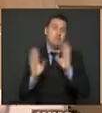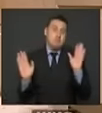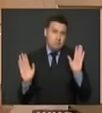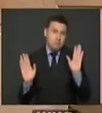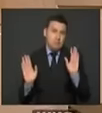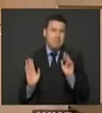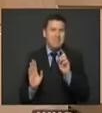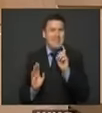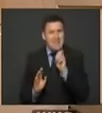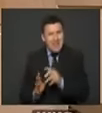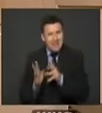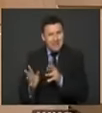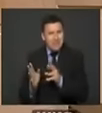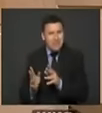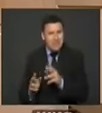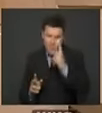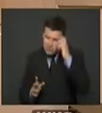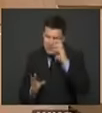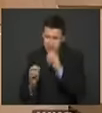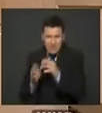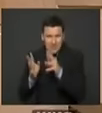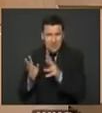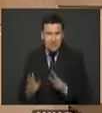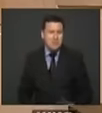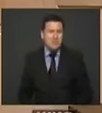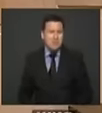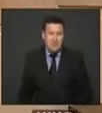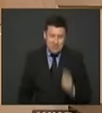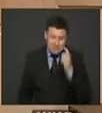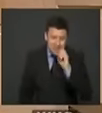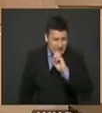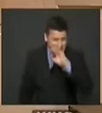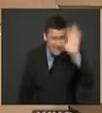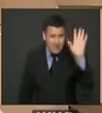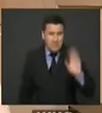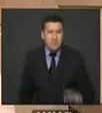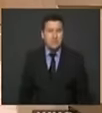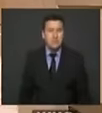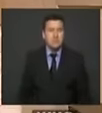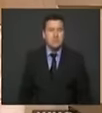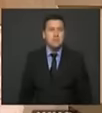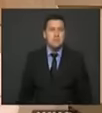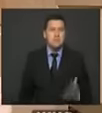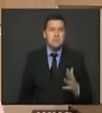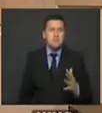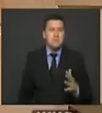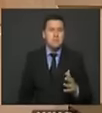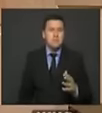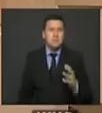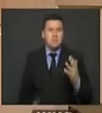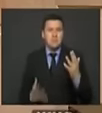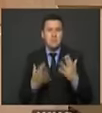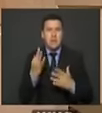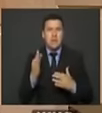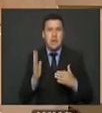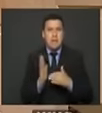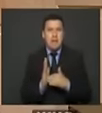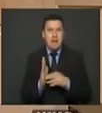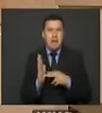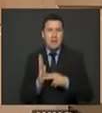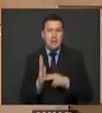técnicos lo hablábamos para darles una idea se necesitarían más o menos 13 mil técnicos